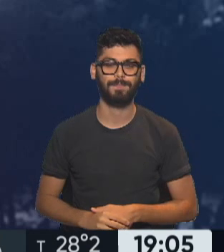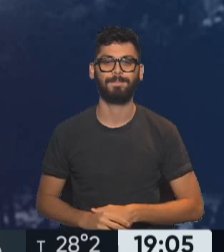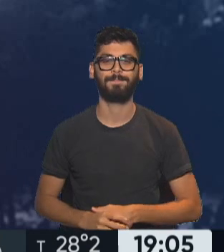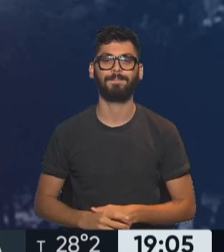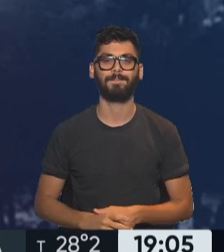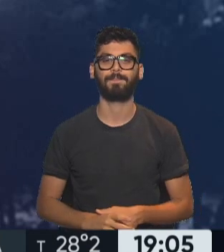¡Gracias! ¡Gracias! ¡Gracias!